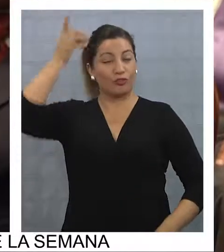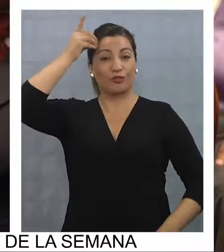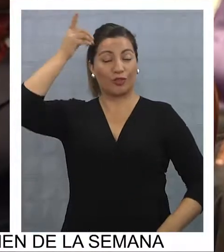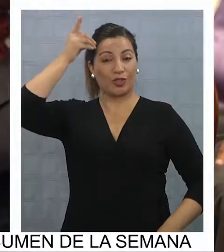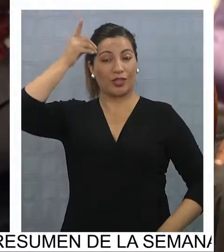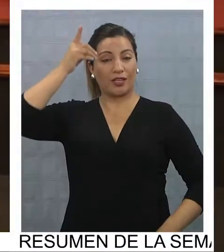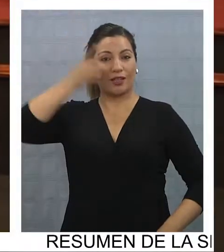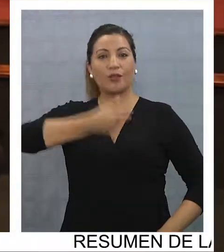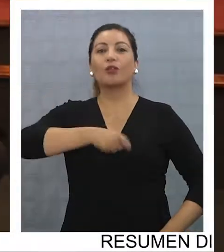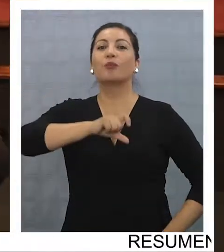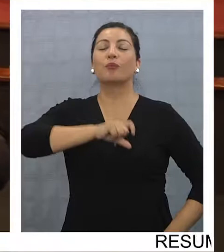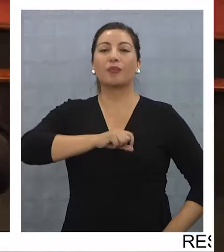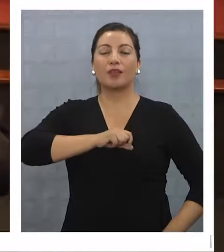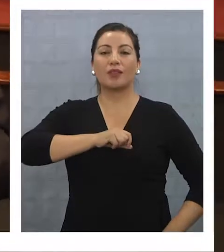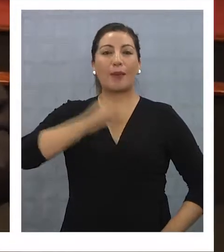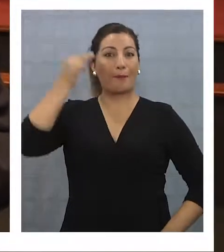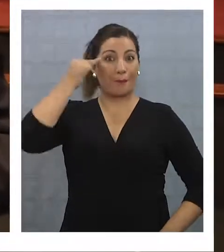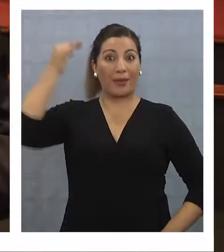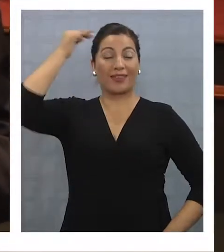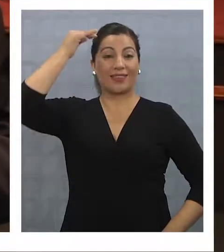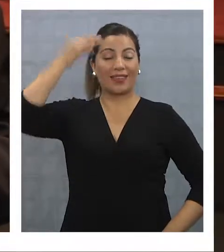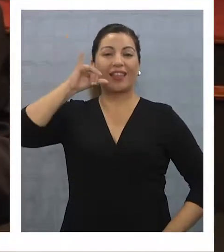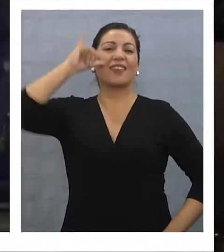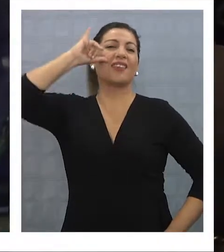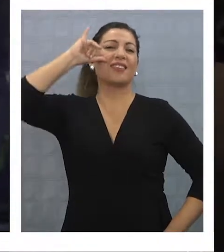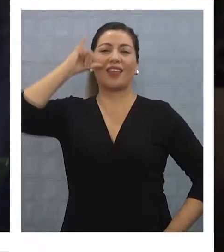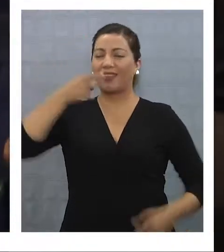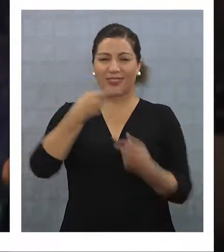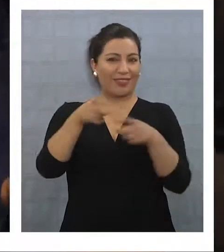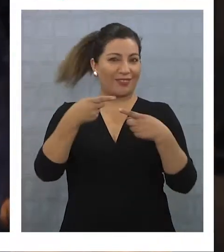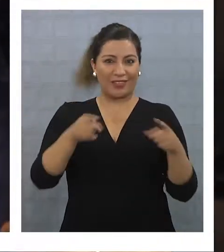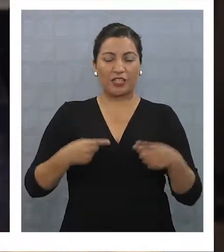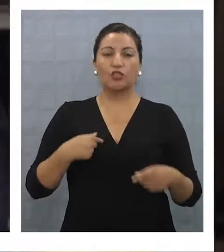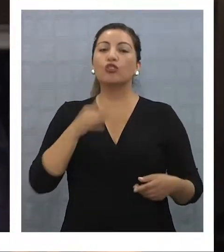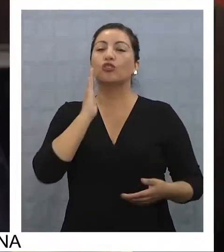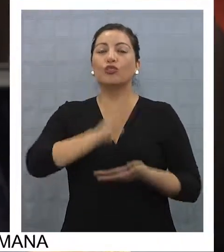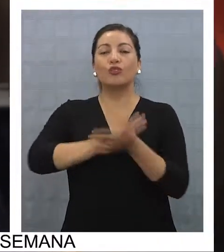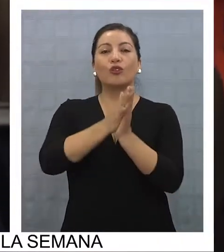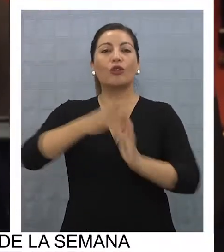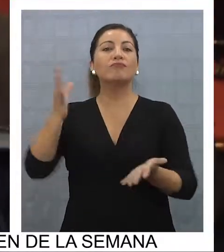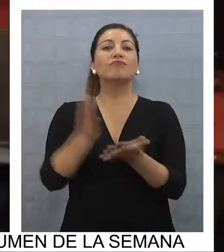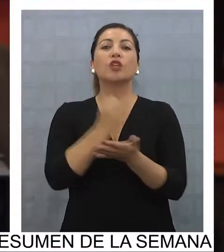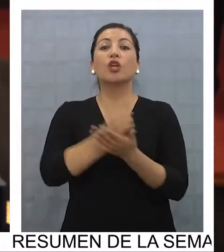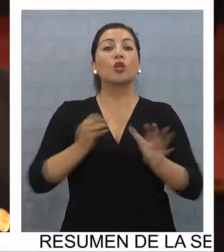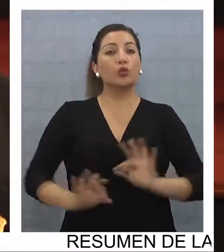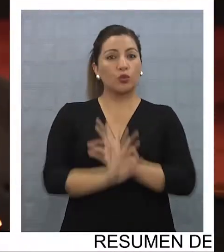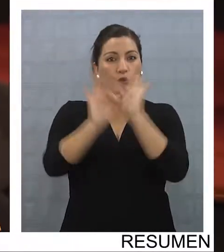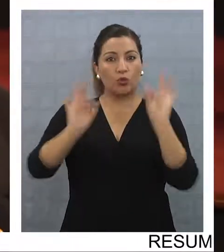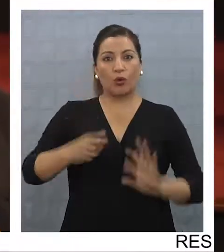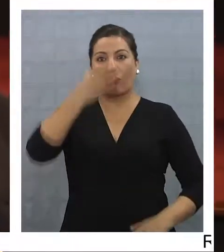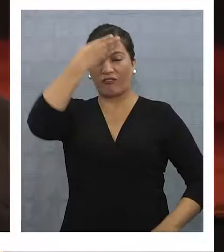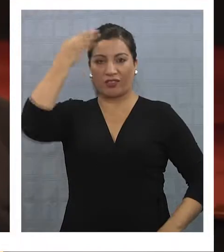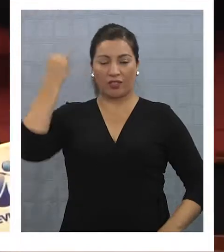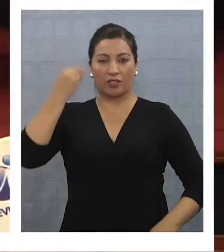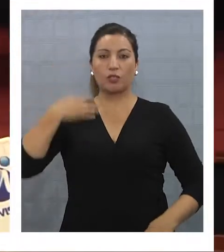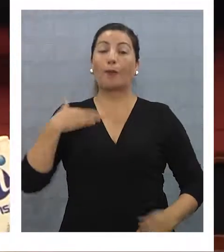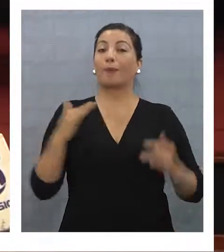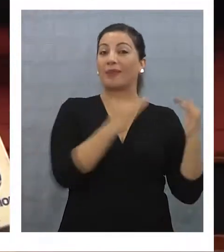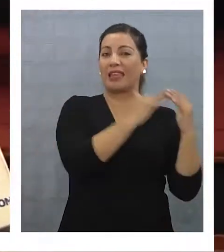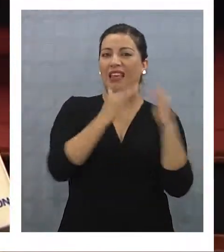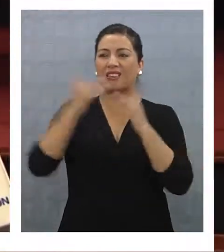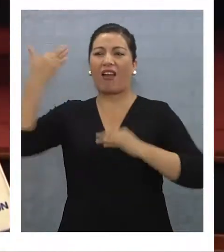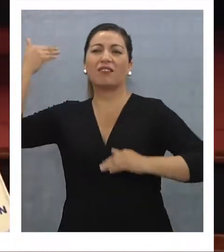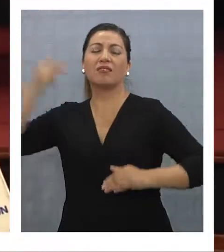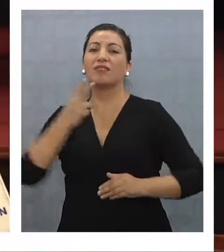Italia, en Boloña, y todo lo que he logrado nunca se me ha olvidado, que soy del barrio en que salí de acá,